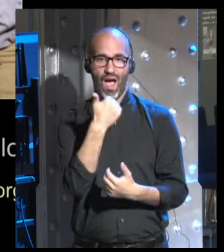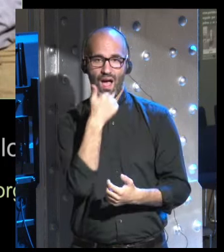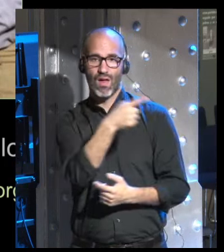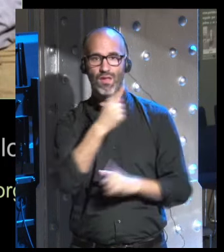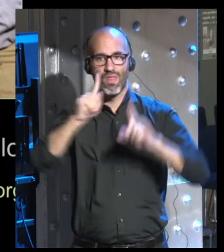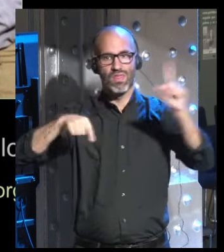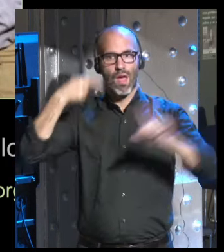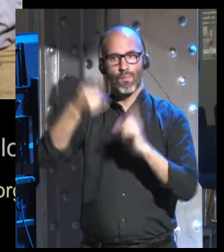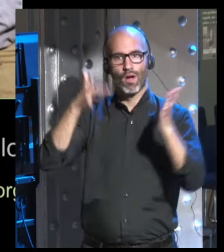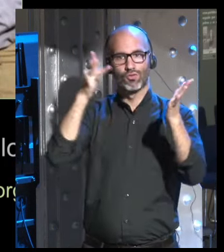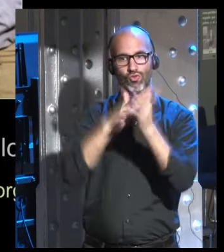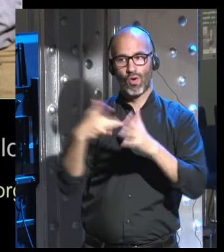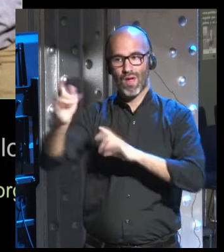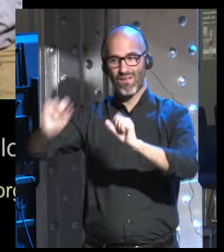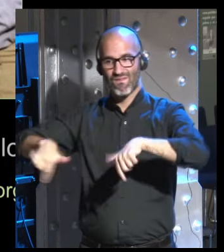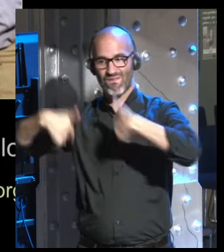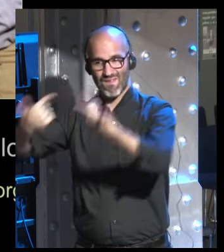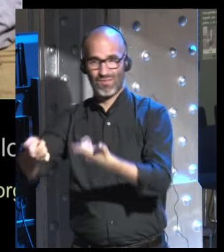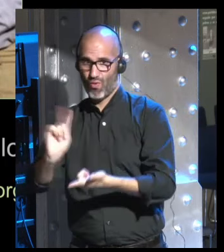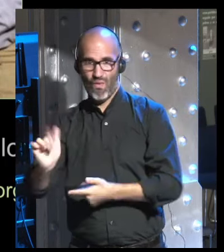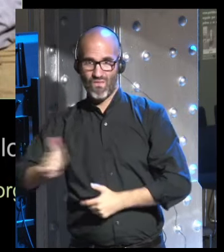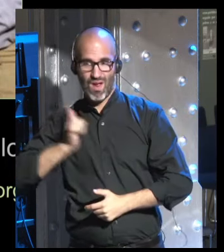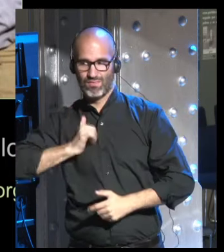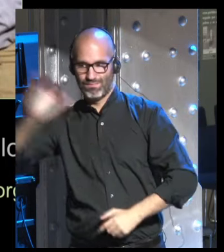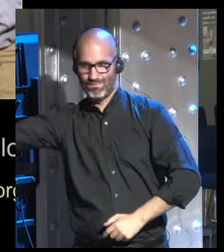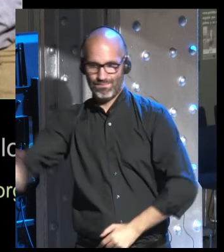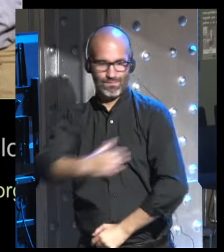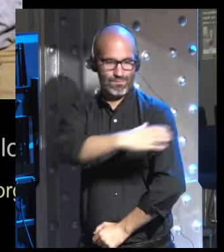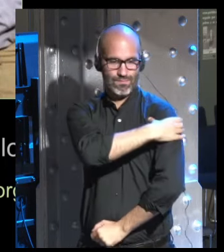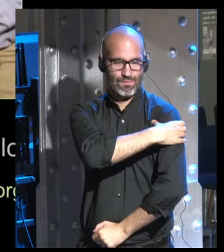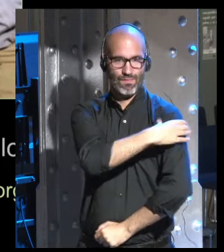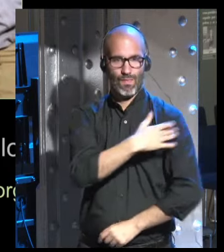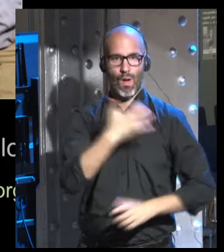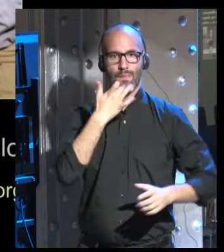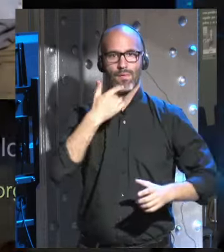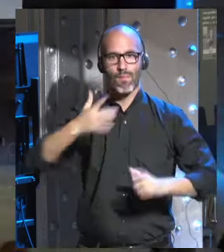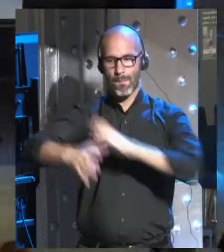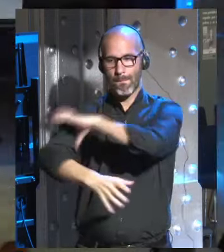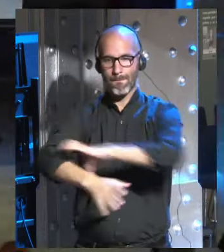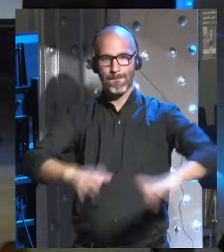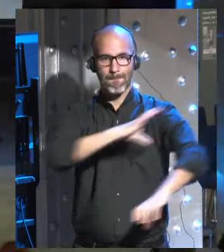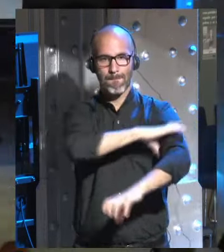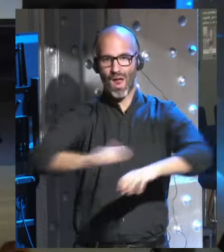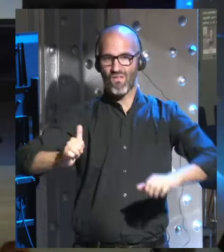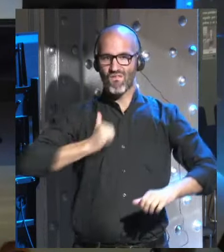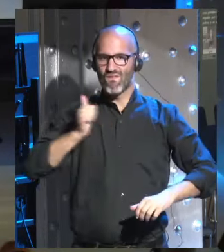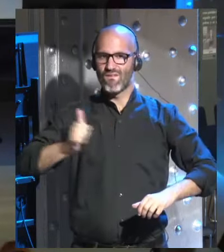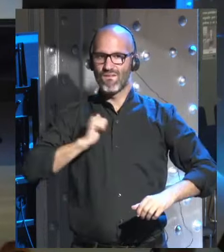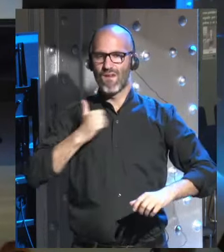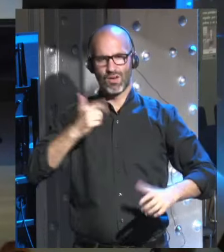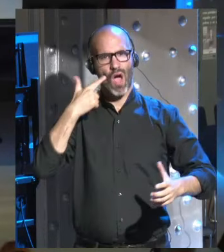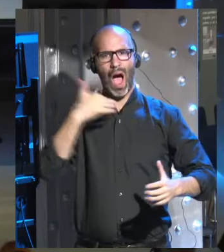extremidades biónicas estas manos estos brazos biónicos tienen una peculiaridad